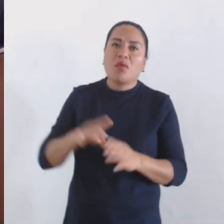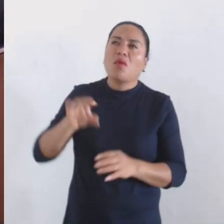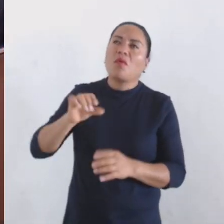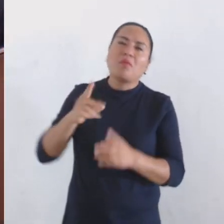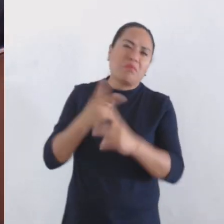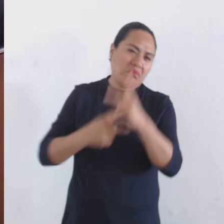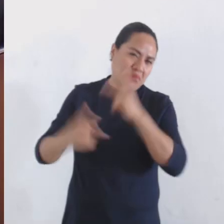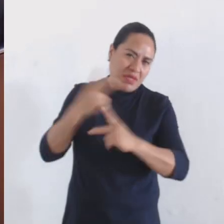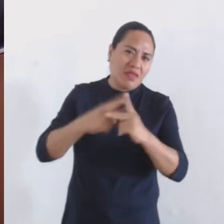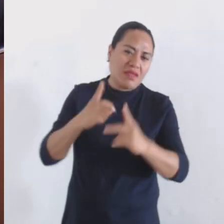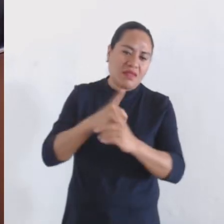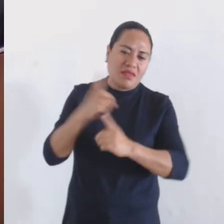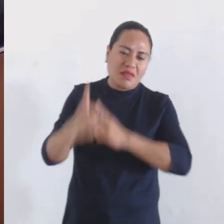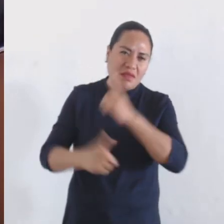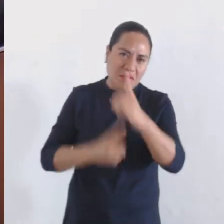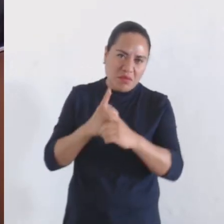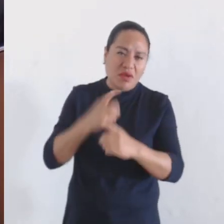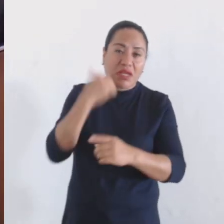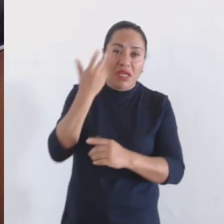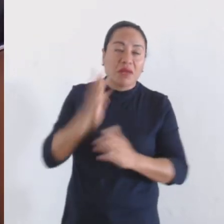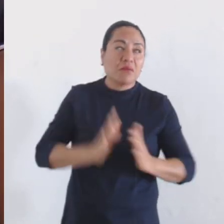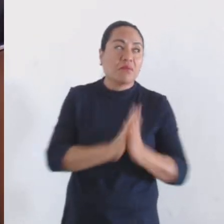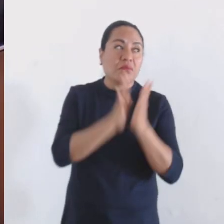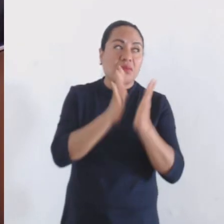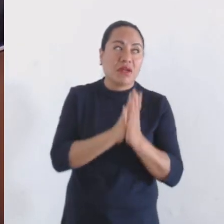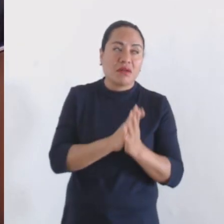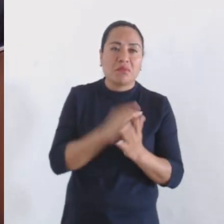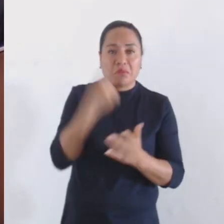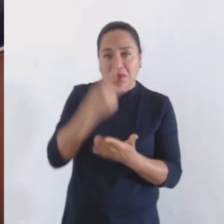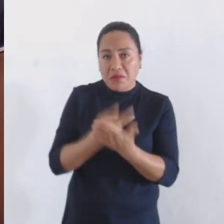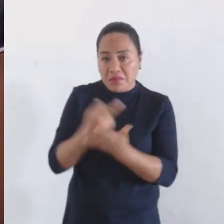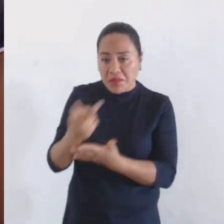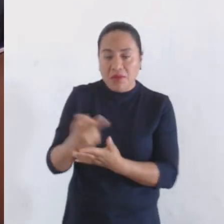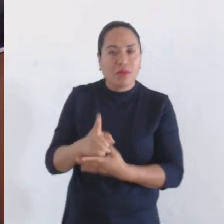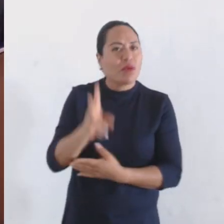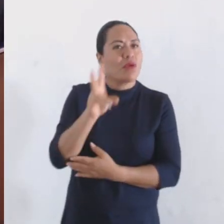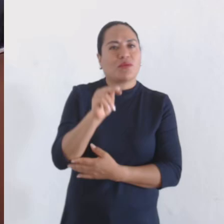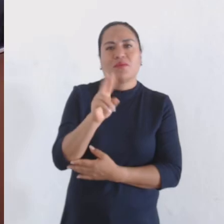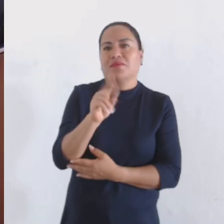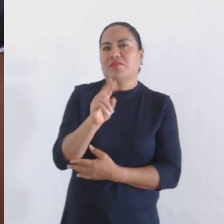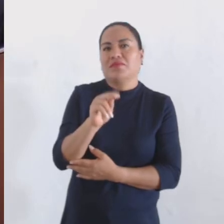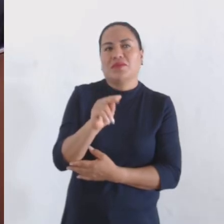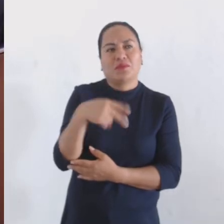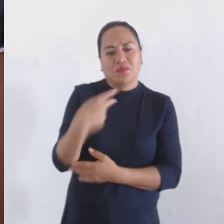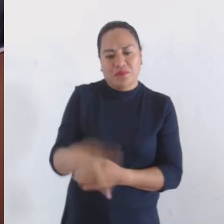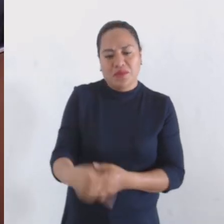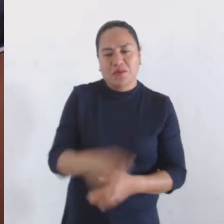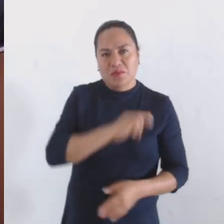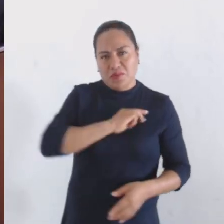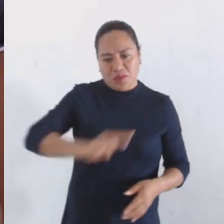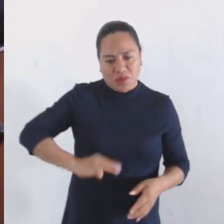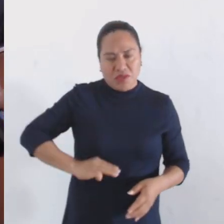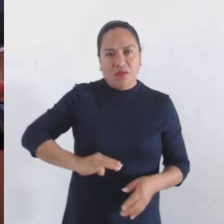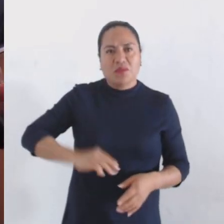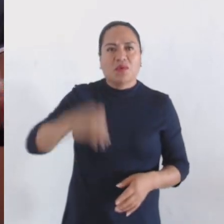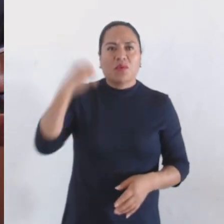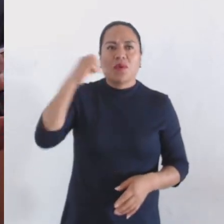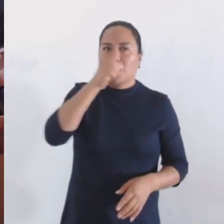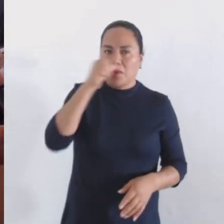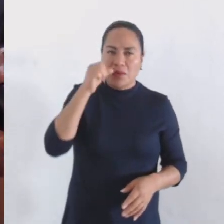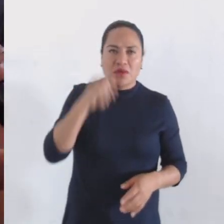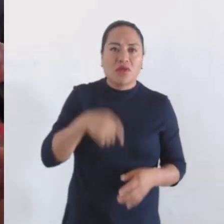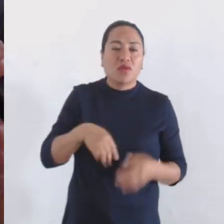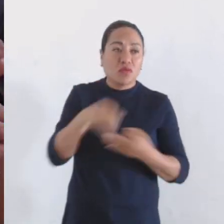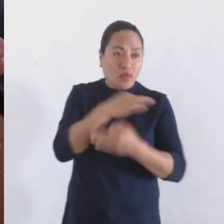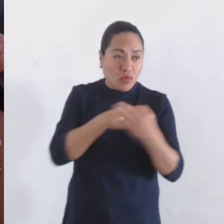deportistas queriendo participar, pero que no son ciudadanos del municipio de Oaxaca de Juárez. Creo que todos estamos